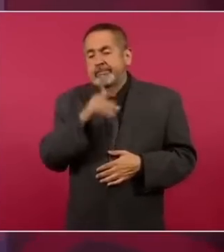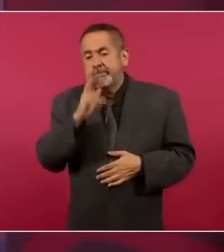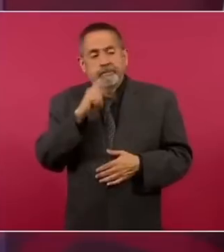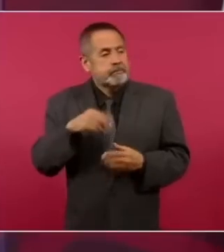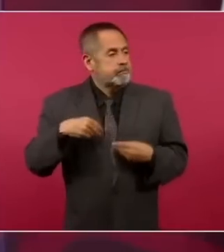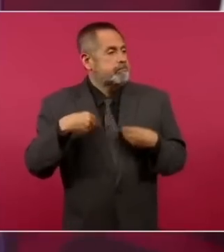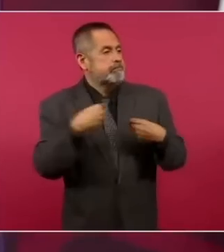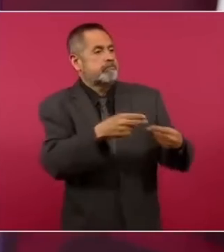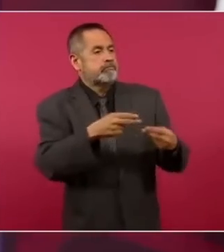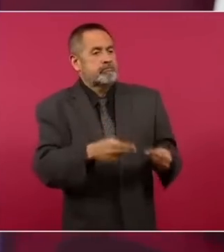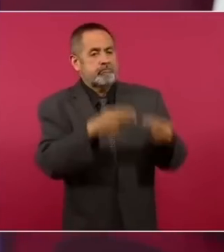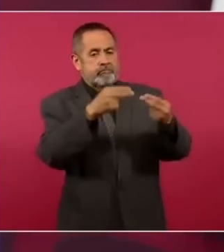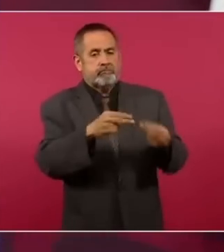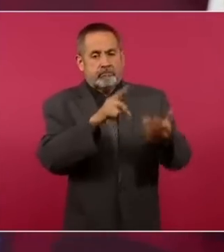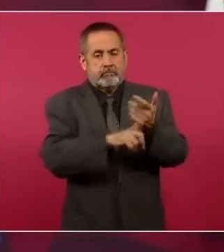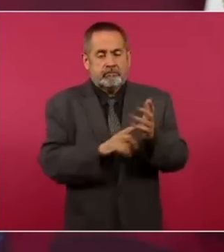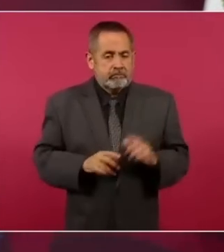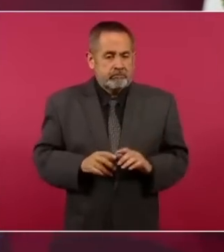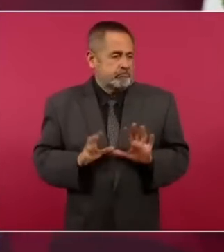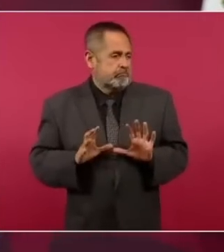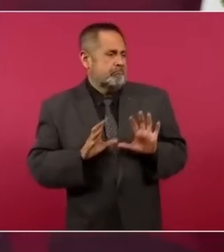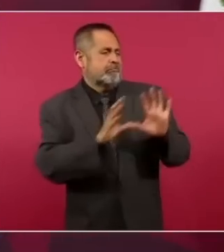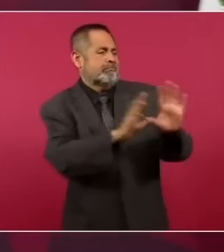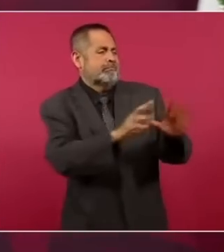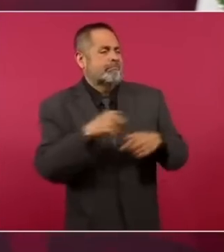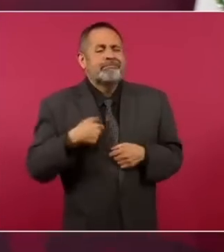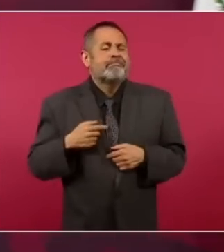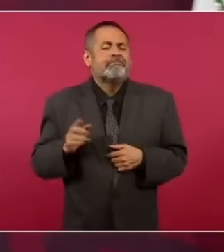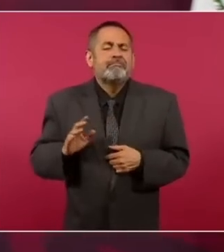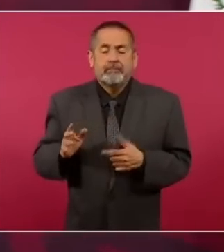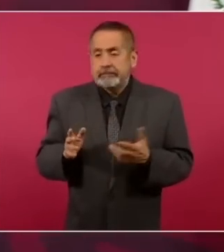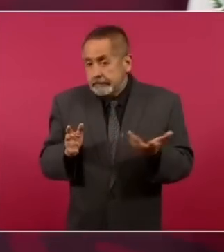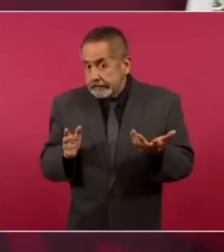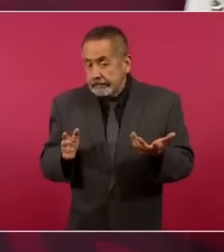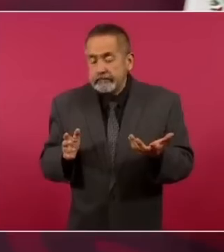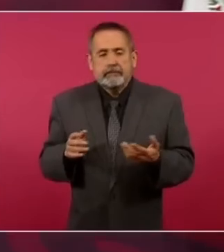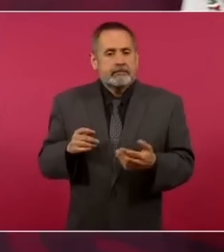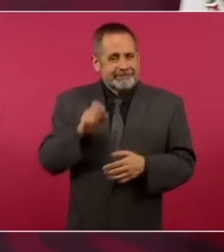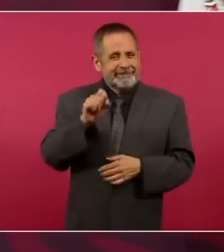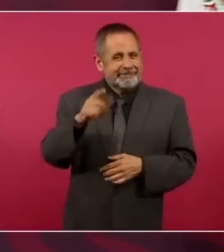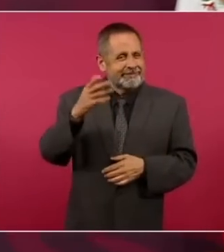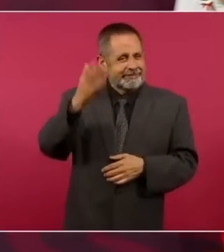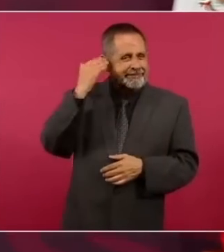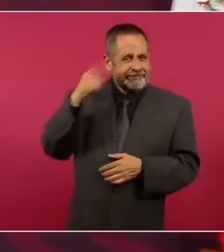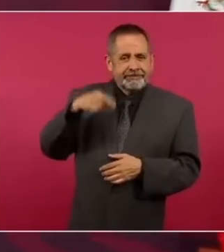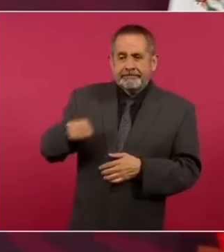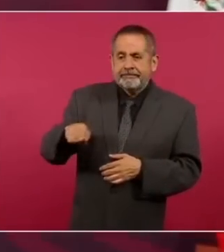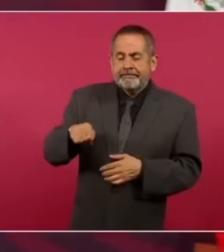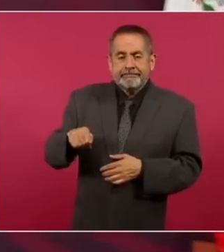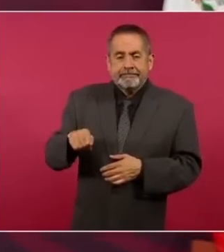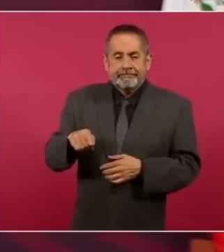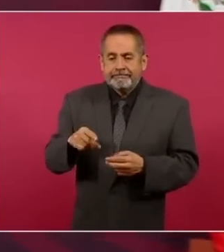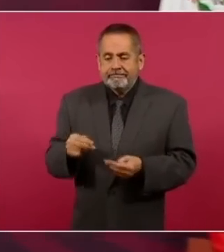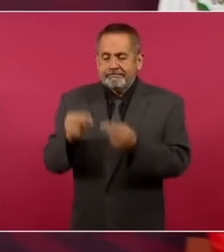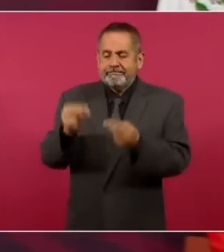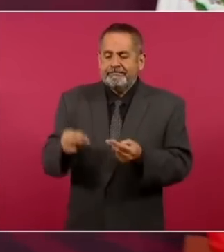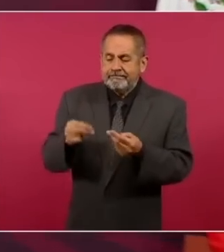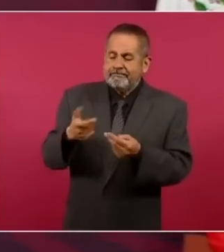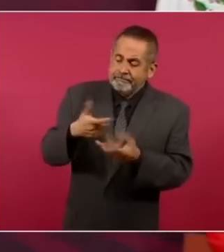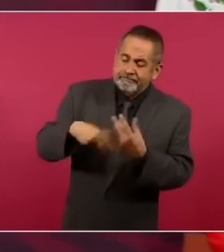el manejo exclusivo de estas actividades económicas